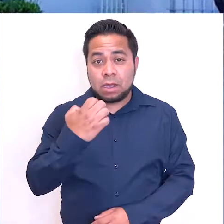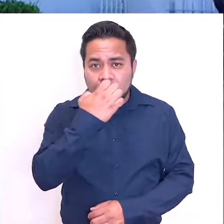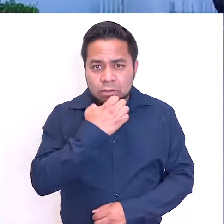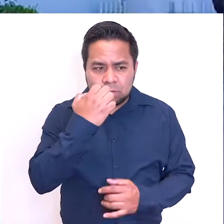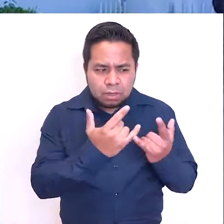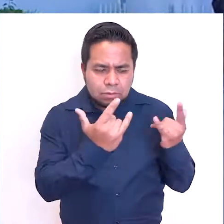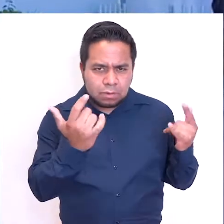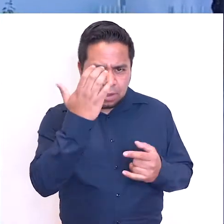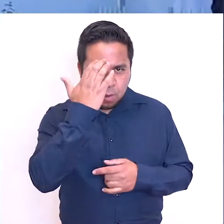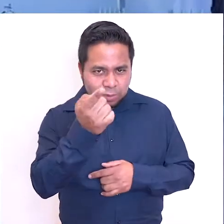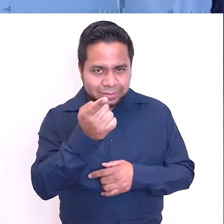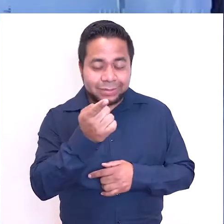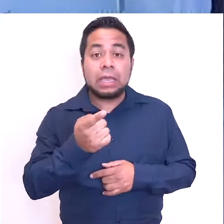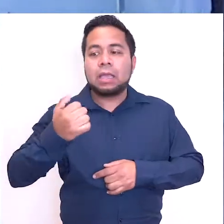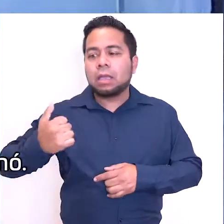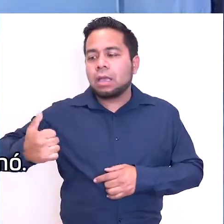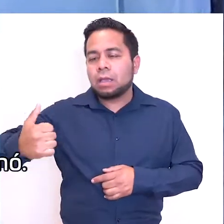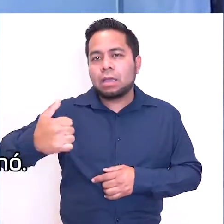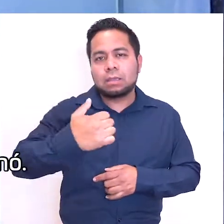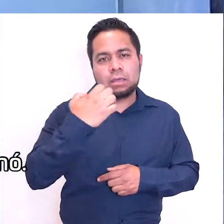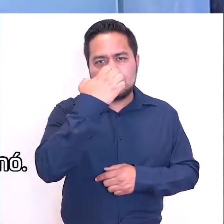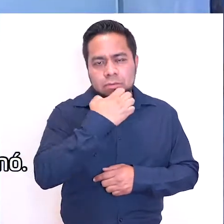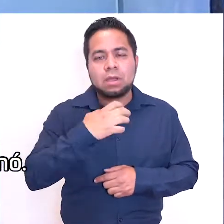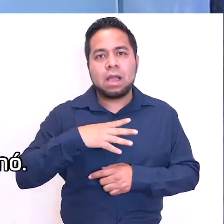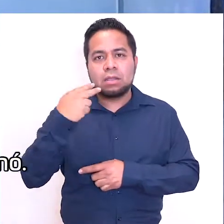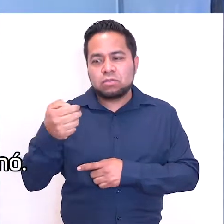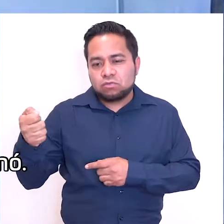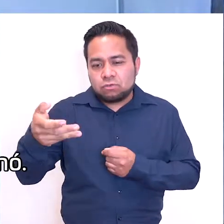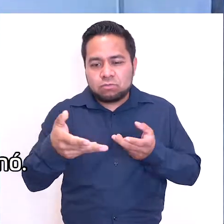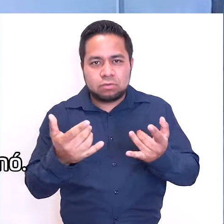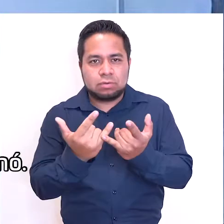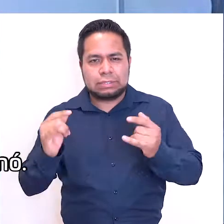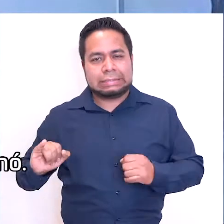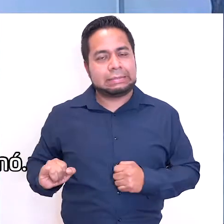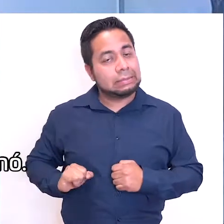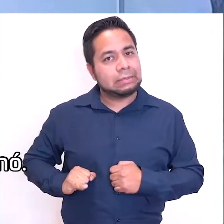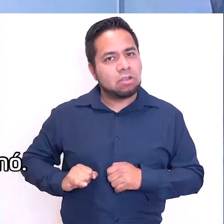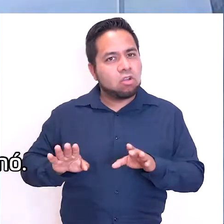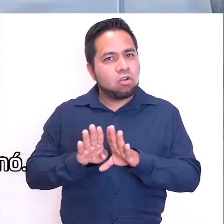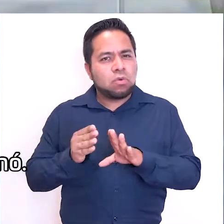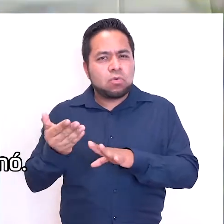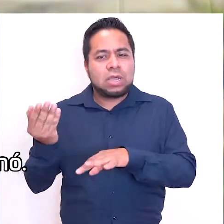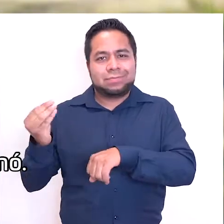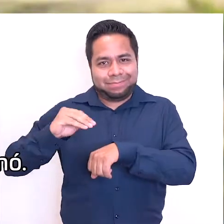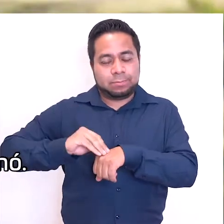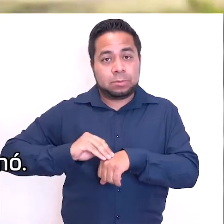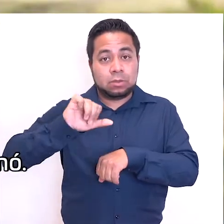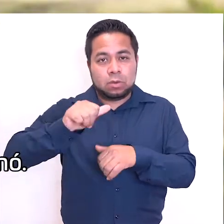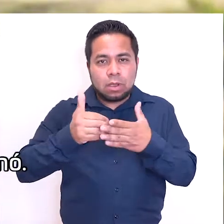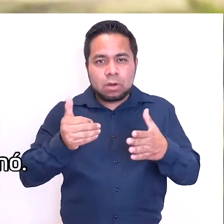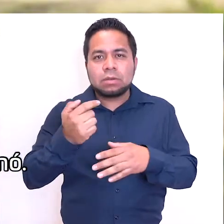¿Conoces la historia de tu escuela? Cada centro escolar tiene un nombre y una historia interesante sobre cómo se formó.